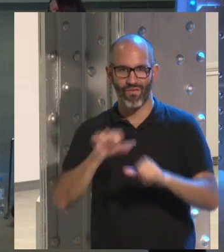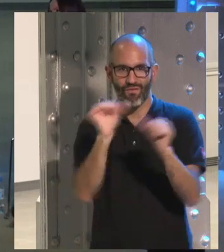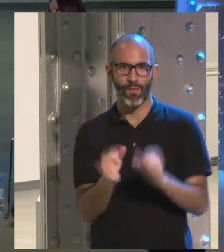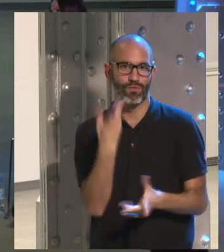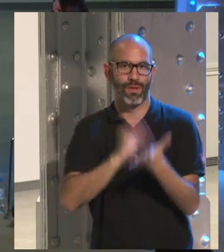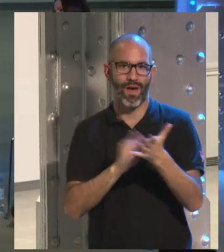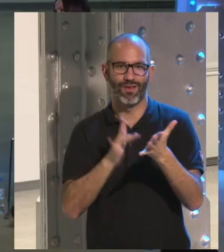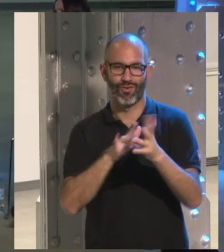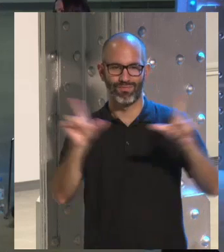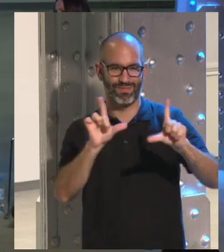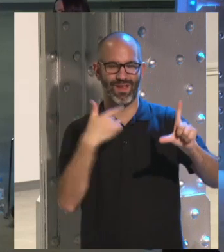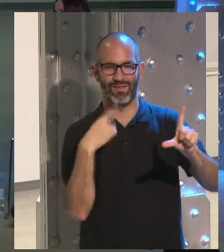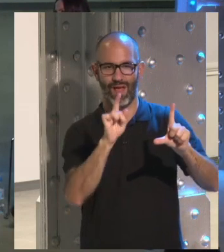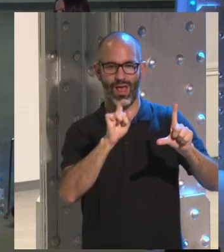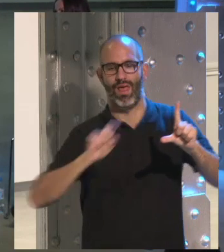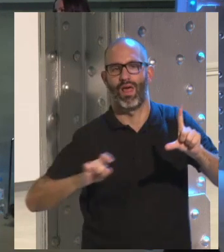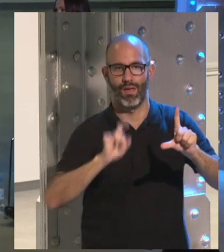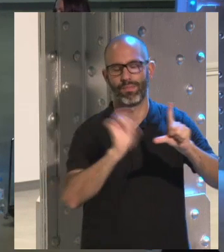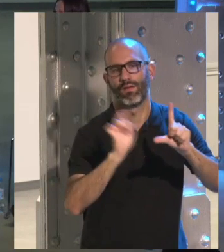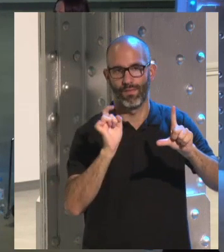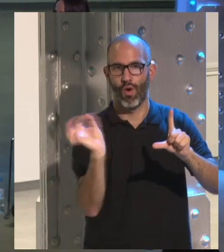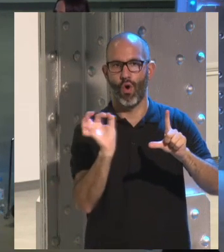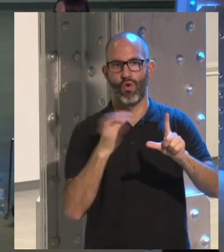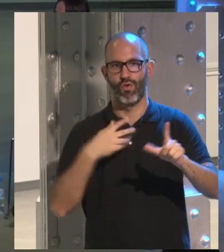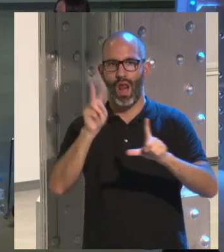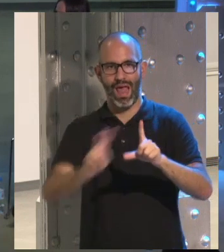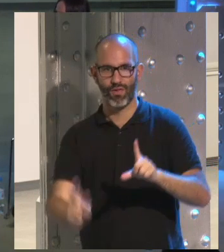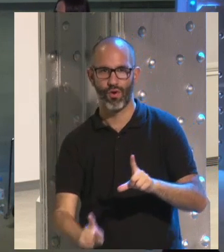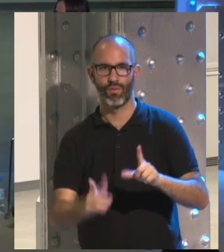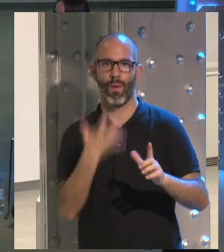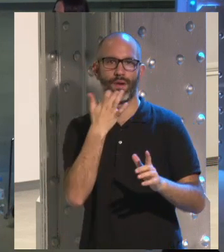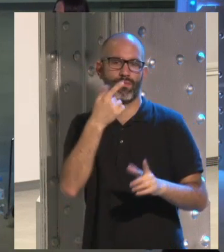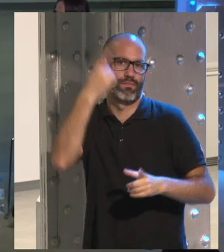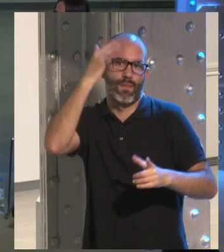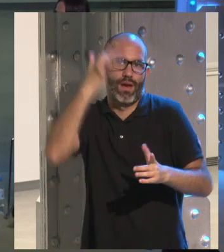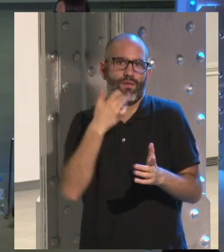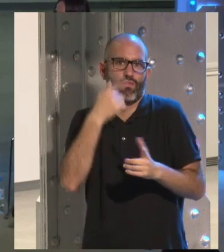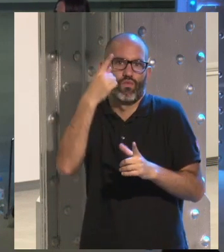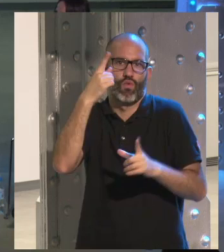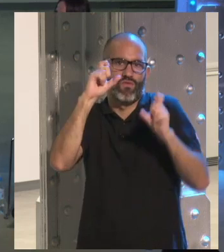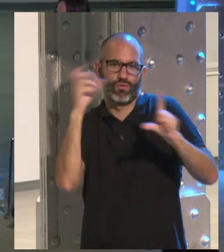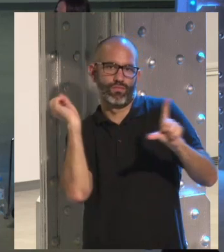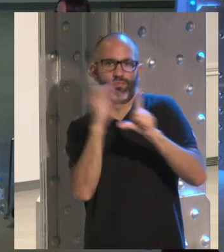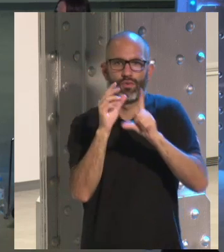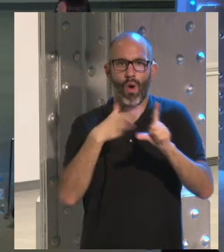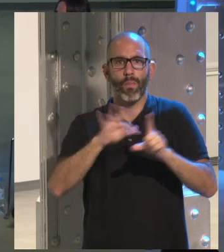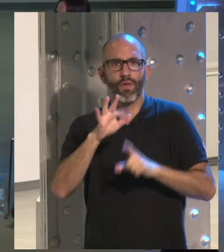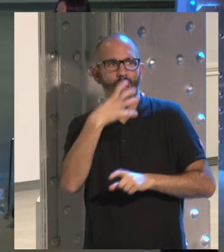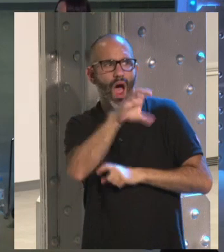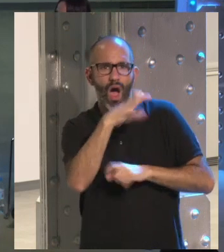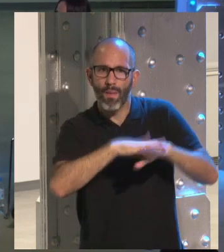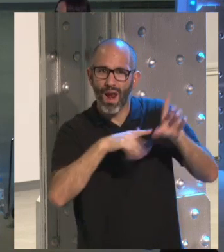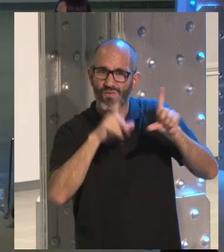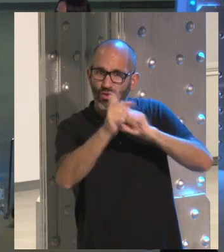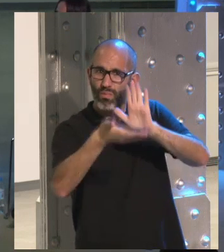encima. No las leo, le doy a aceptar y resulta que veo, por ejemplo, que han subido una foto. ¿Puedo recurrir para quitar, por ejemplo, una foto de una